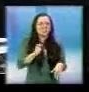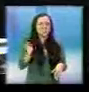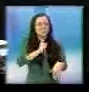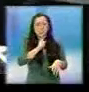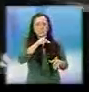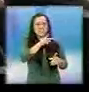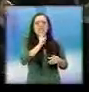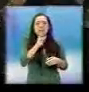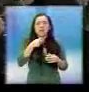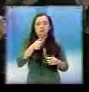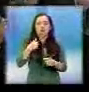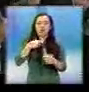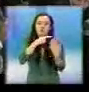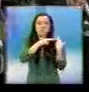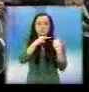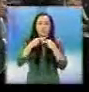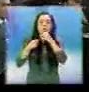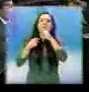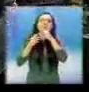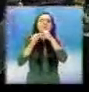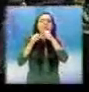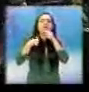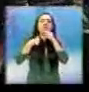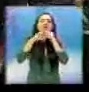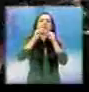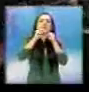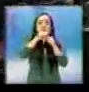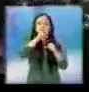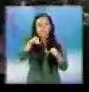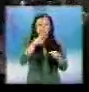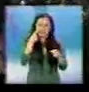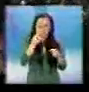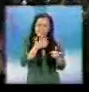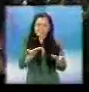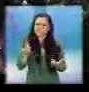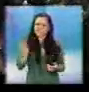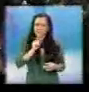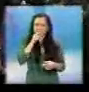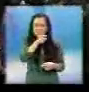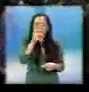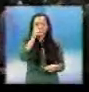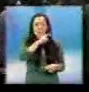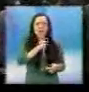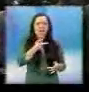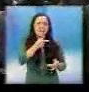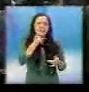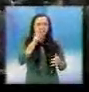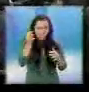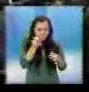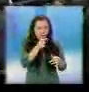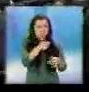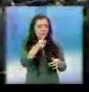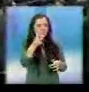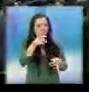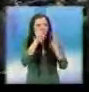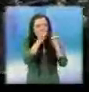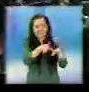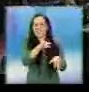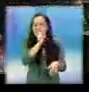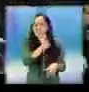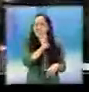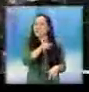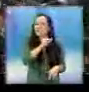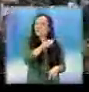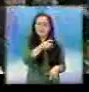Siga vociferando lo mismo cuando no tiene calidad moral para venir a levantar el dedo ni a señalar a nadie, señor presidente. Desde el pie de ese